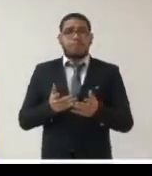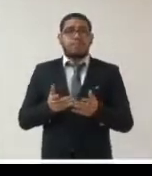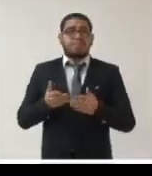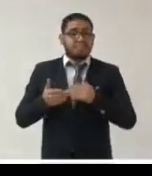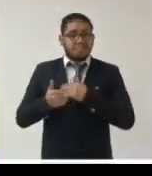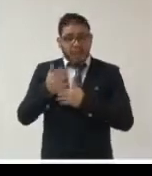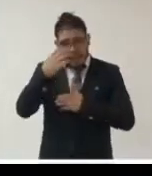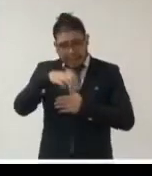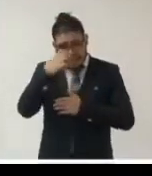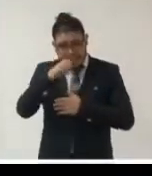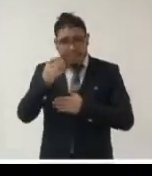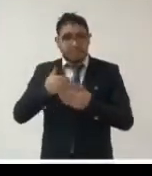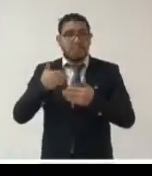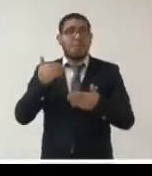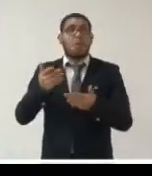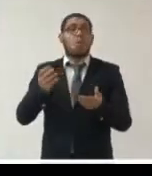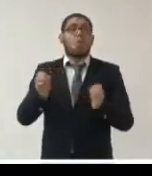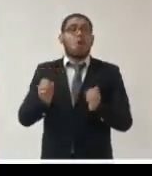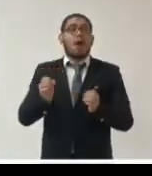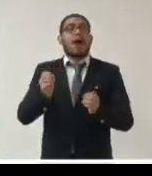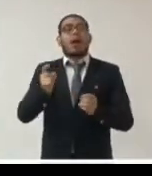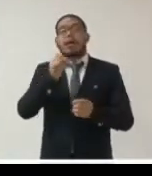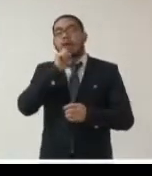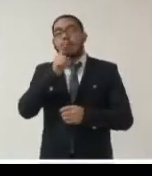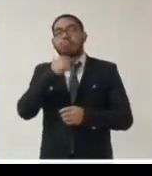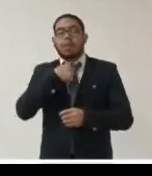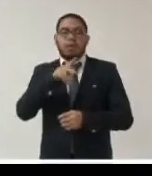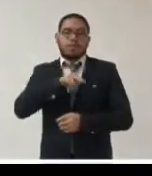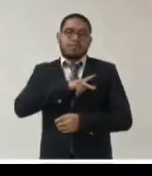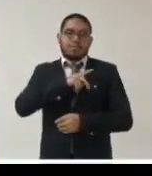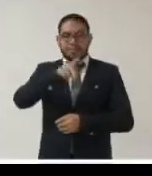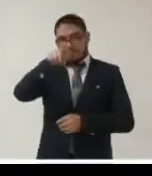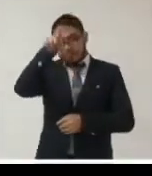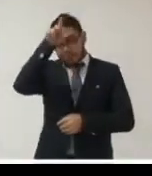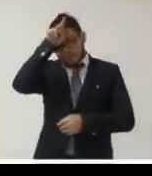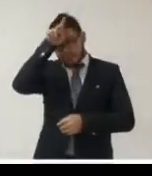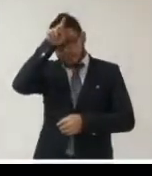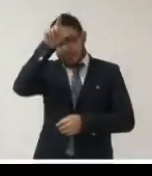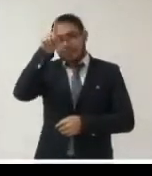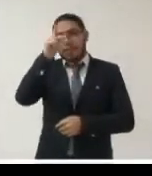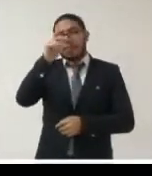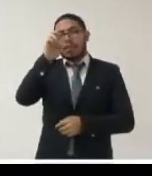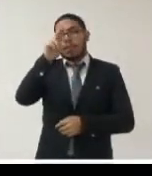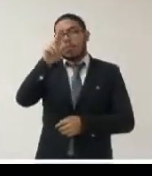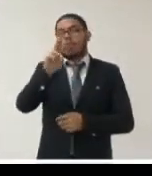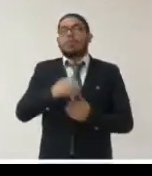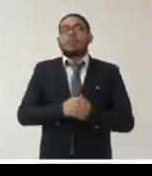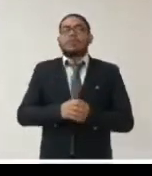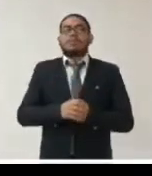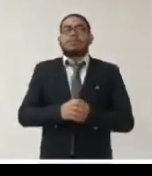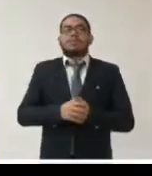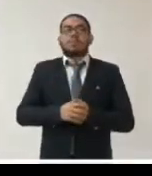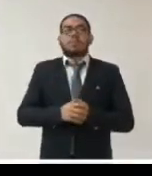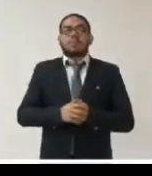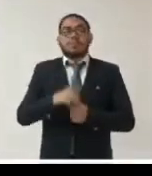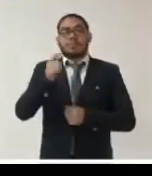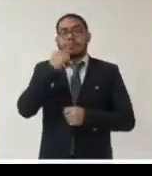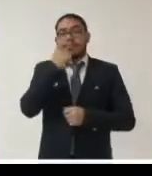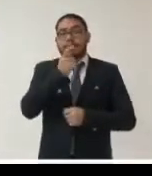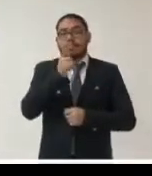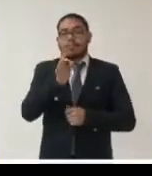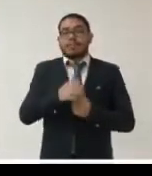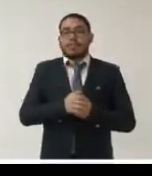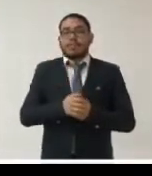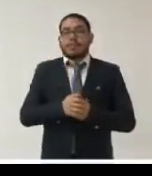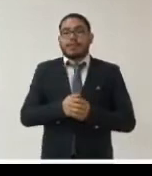inevitablemente voy a aludir a la experiencia peruana como lo ha hecho Gloria si